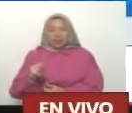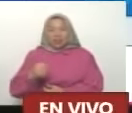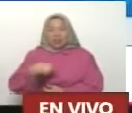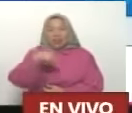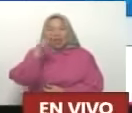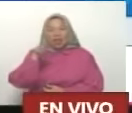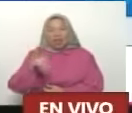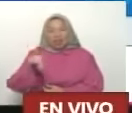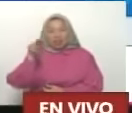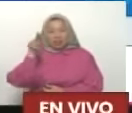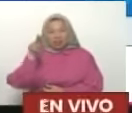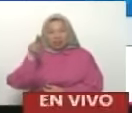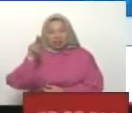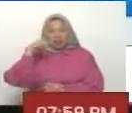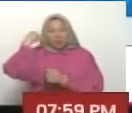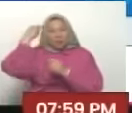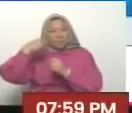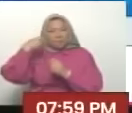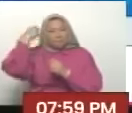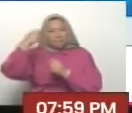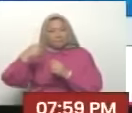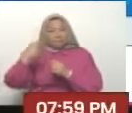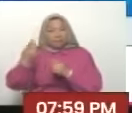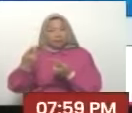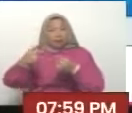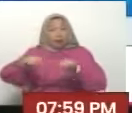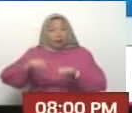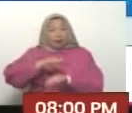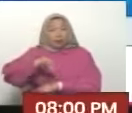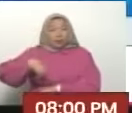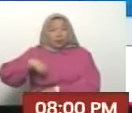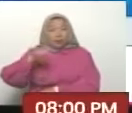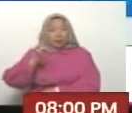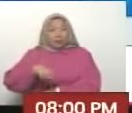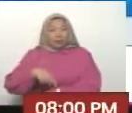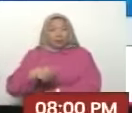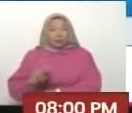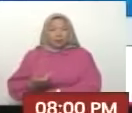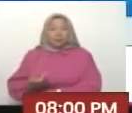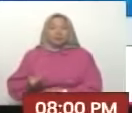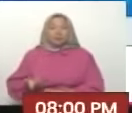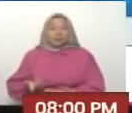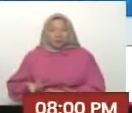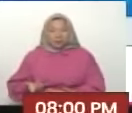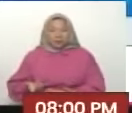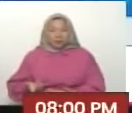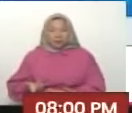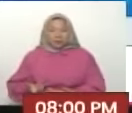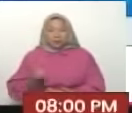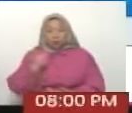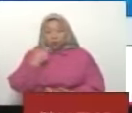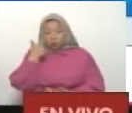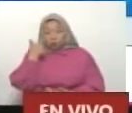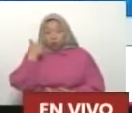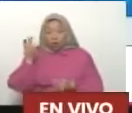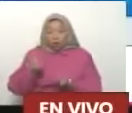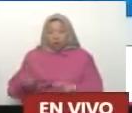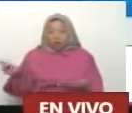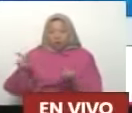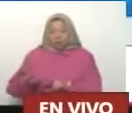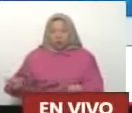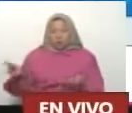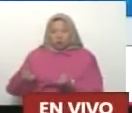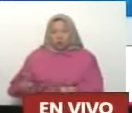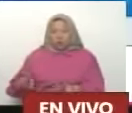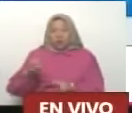Aunque Netflix Nos tiene Censurados A nosotros Yo estaba Revisando Aquí tengo A